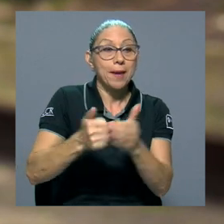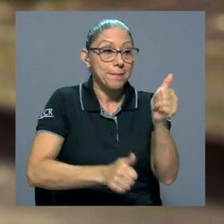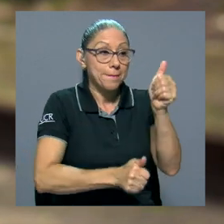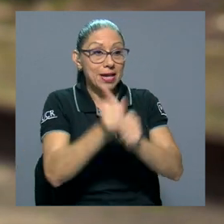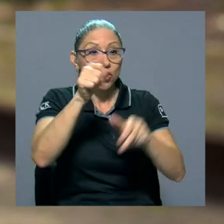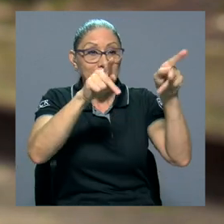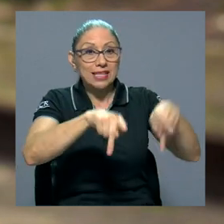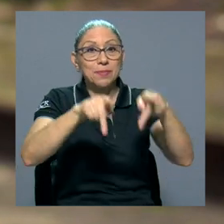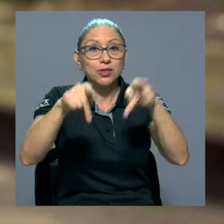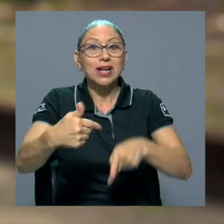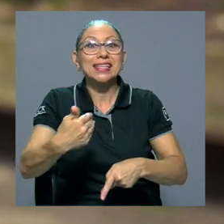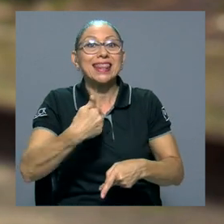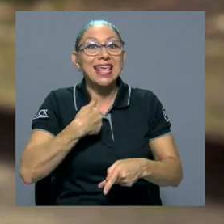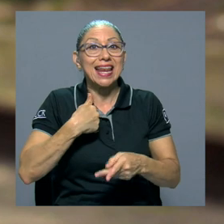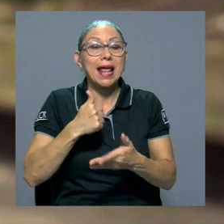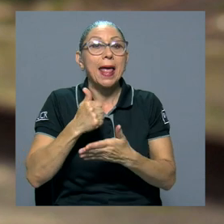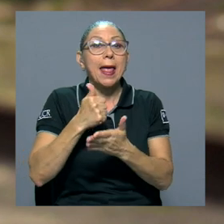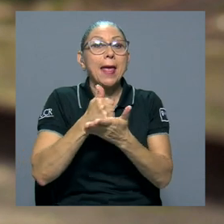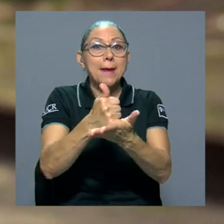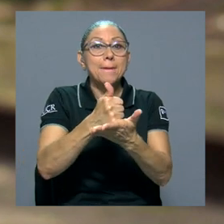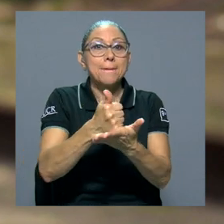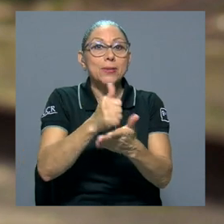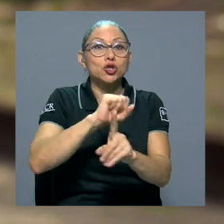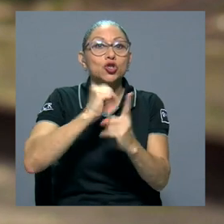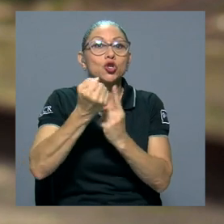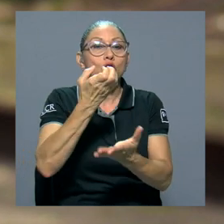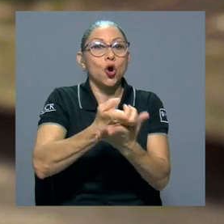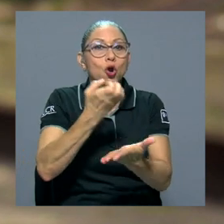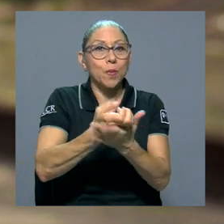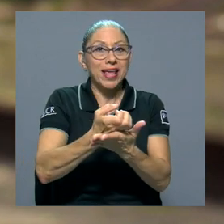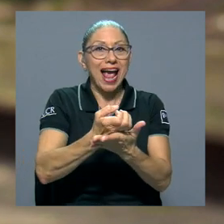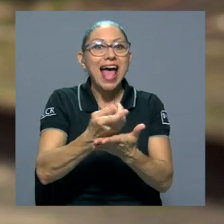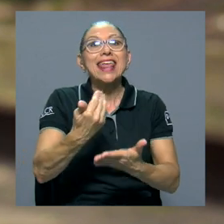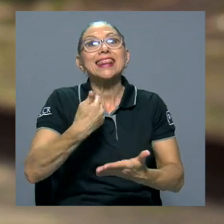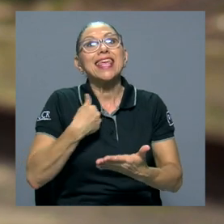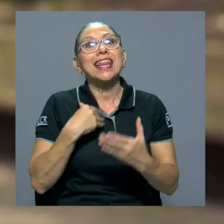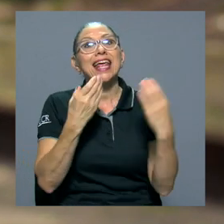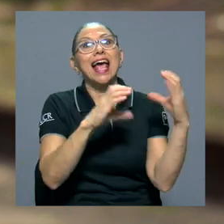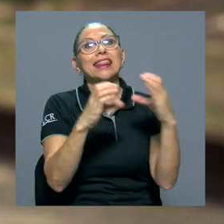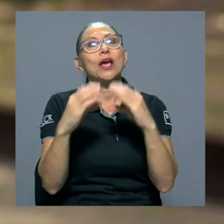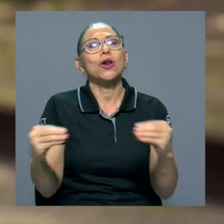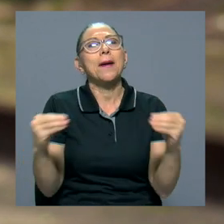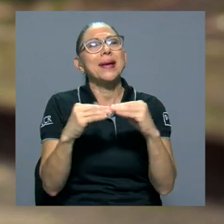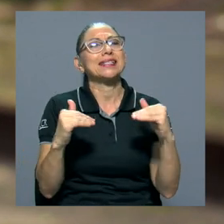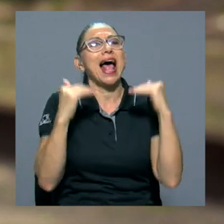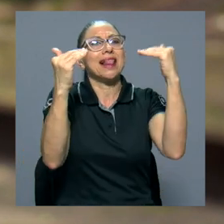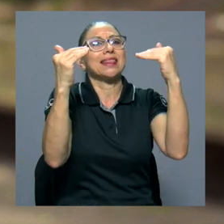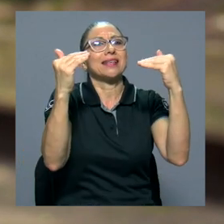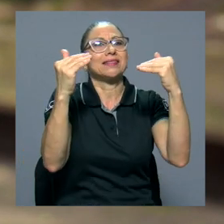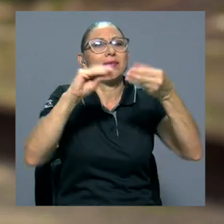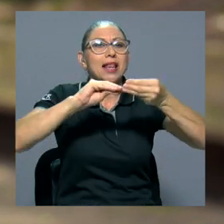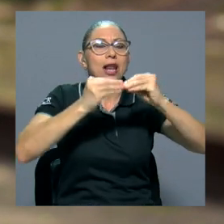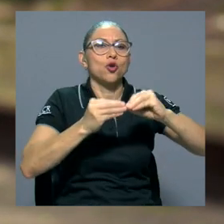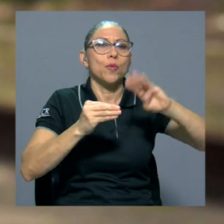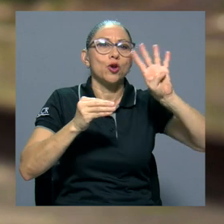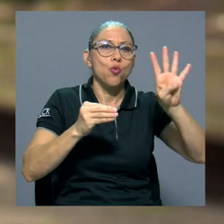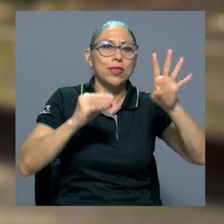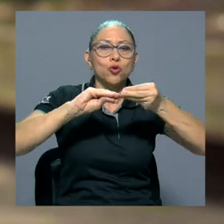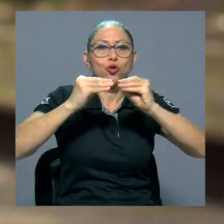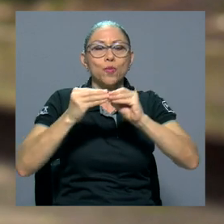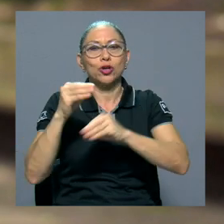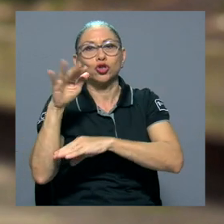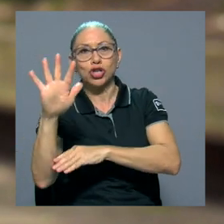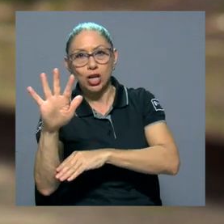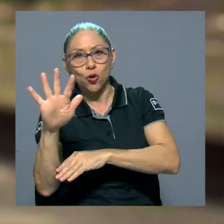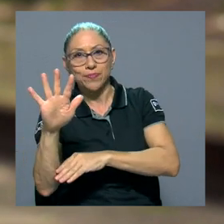personas que tienen beca socioeconómica de la Universidad de Costa Rica están en las categorías de beca más altas, son las 4 y 5. Es decir, que tienen más